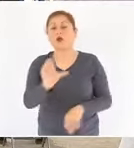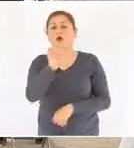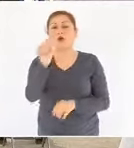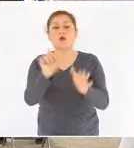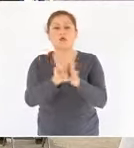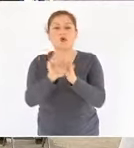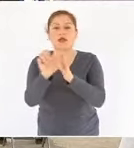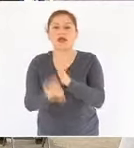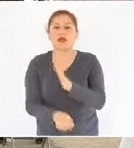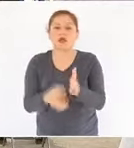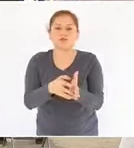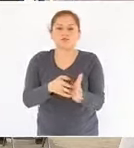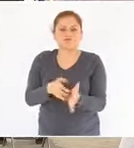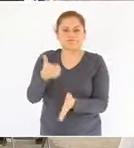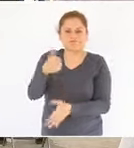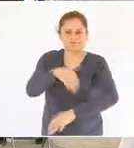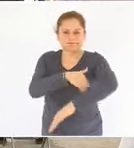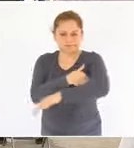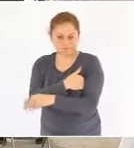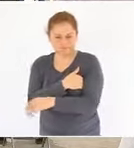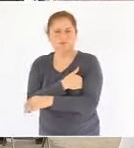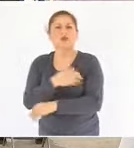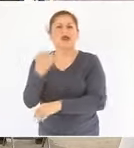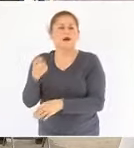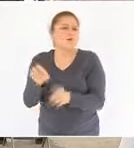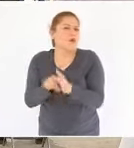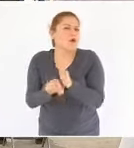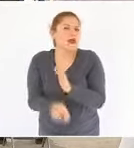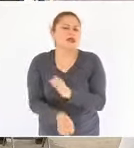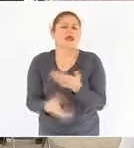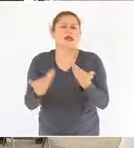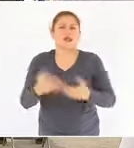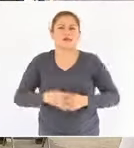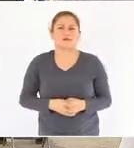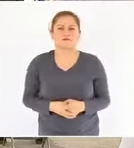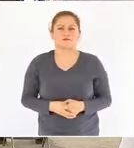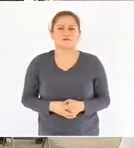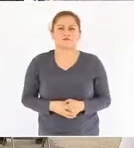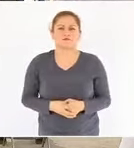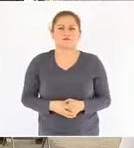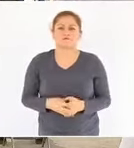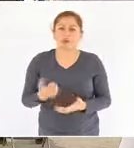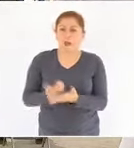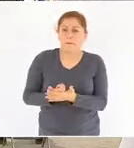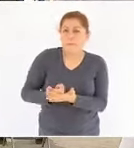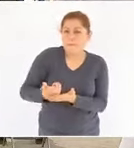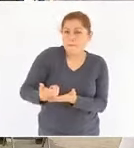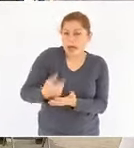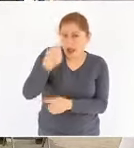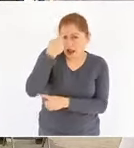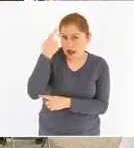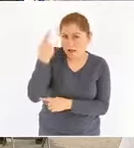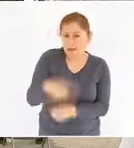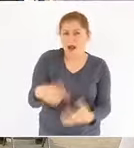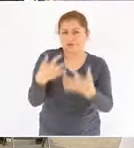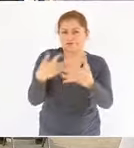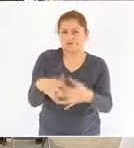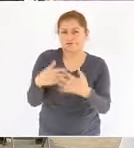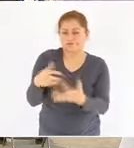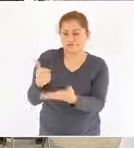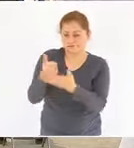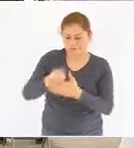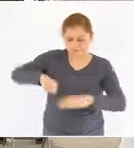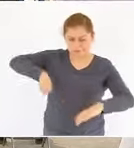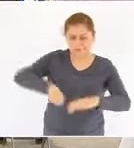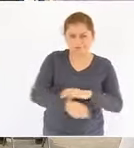costos es la negociación a la baja de las tarifas de renta de los equipos de perforación marinos y